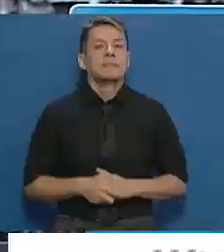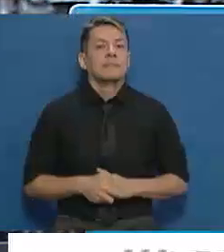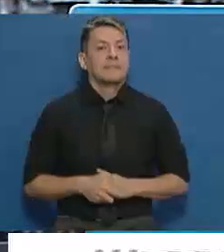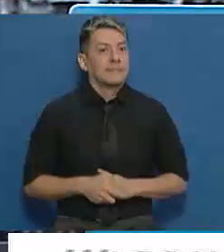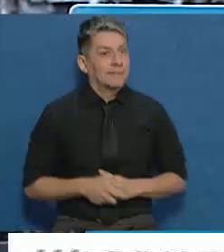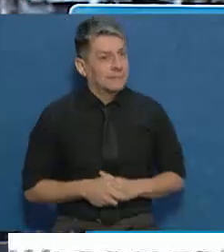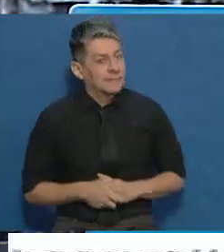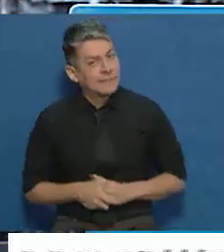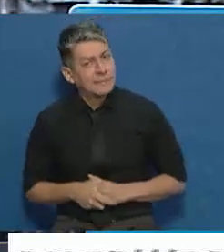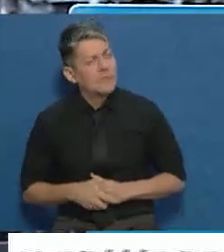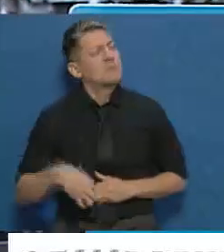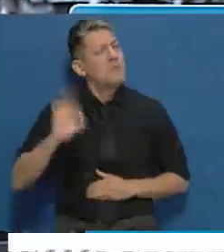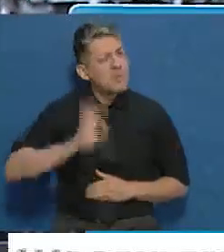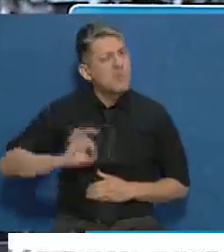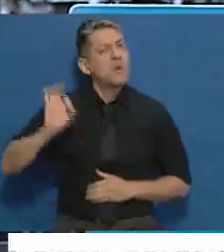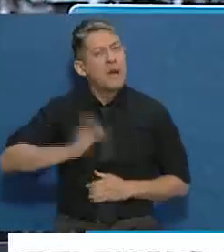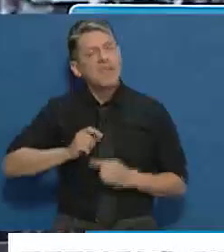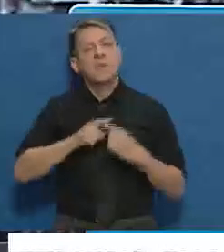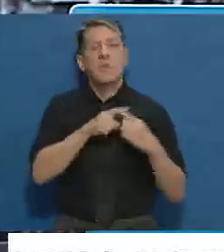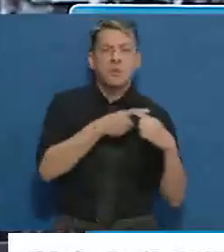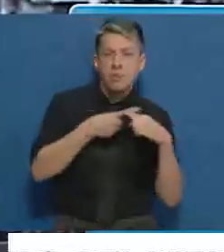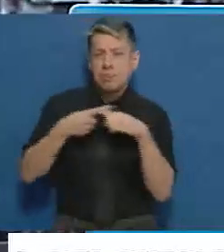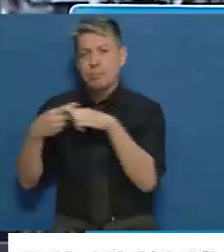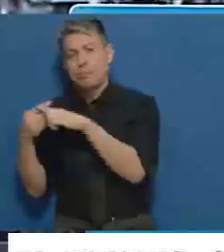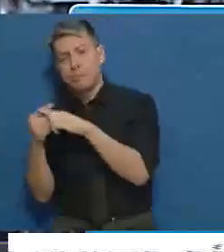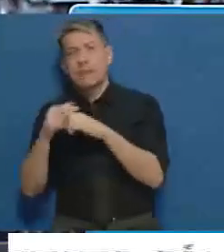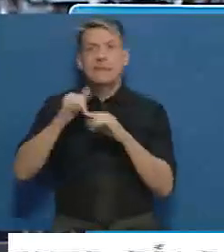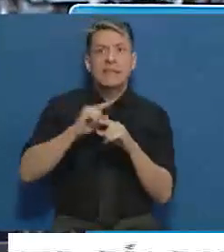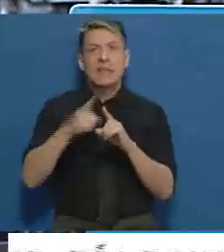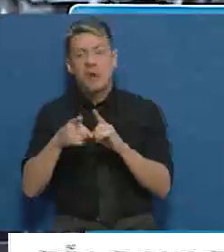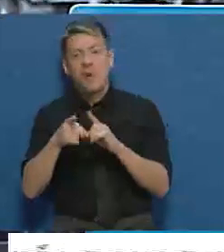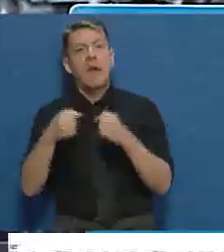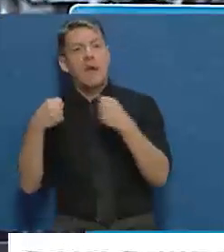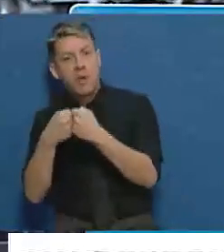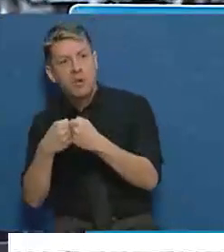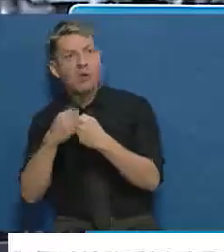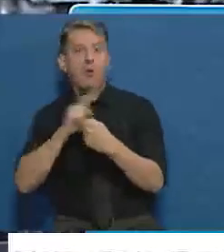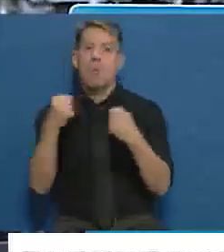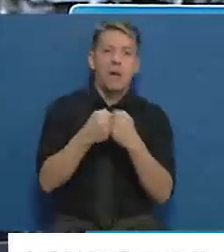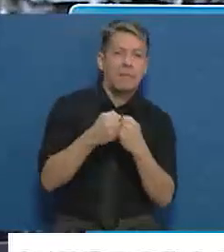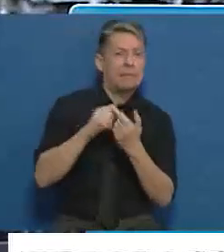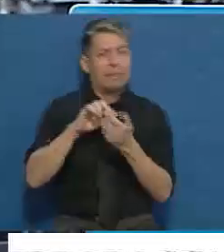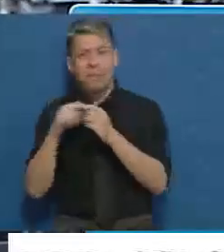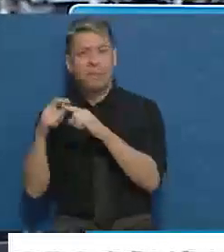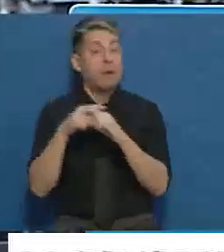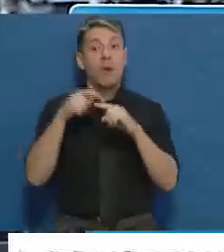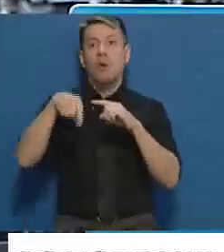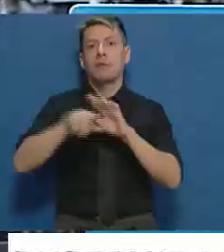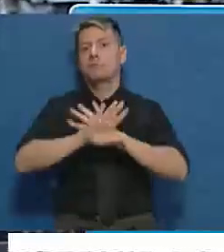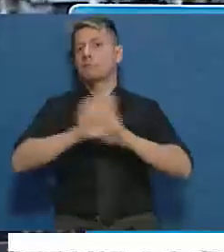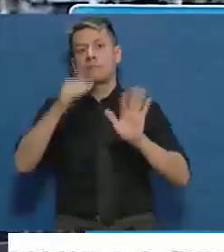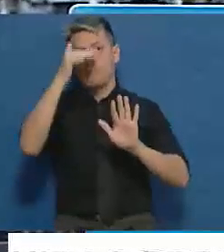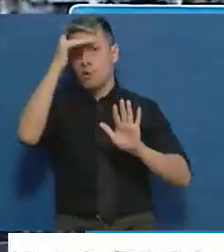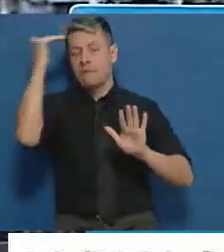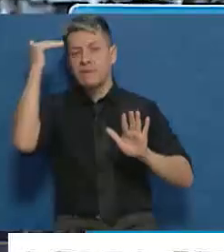Muchos años de discusión, de idas y vueltas, de acuerdos y desacuerdos y hoy se produjo la apertura de sobres, de